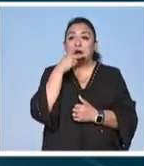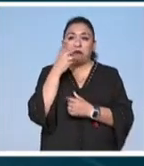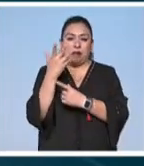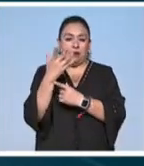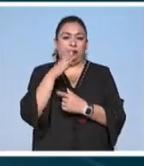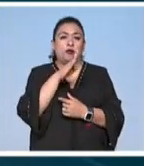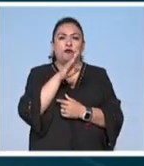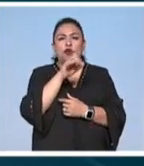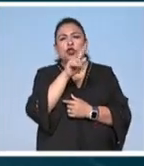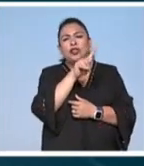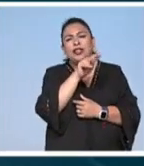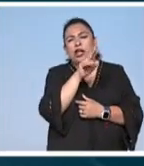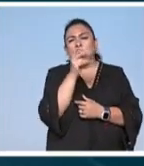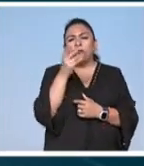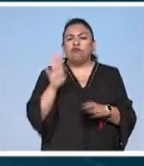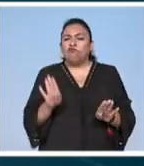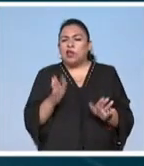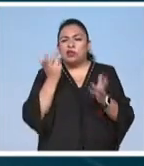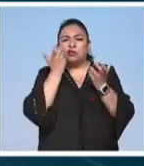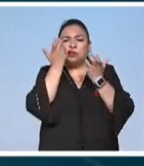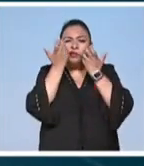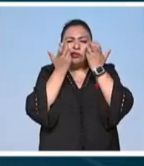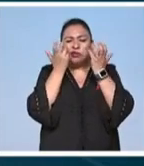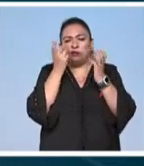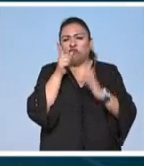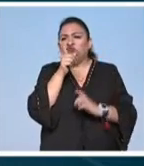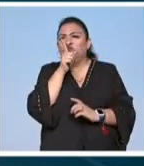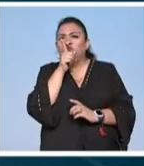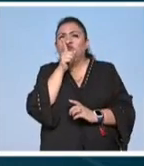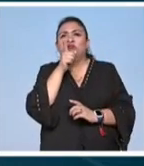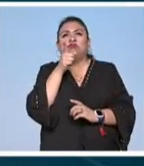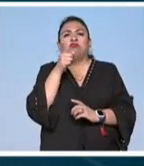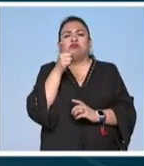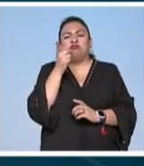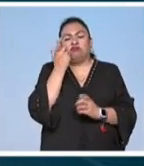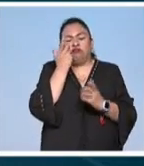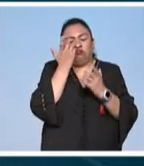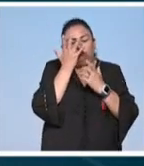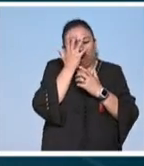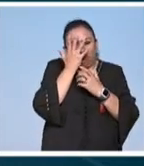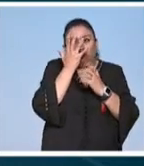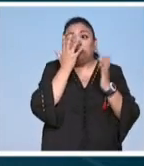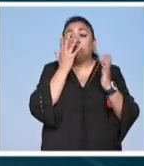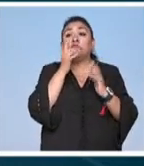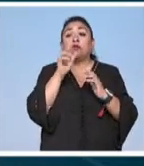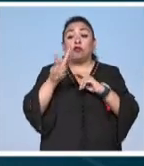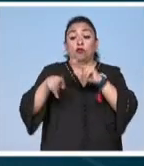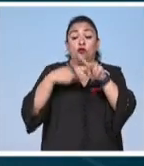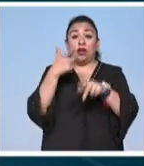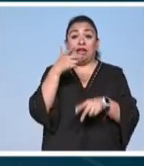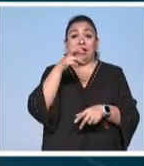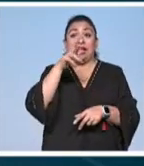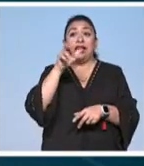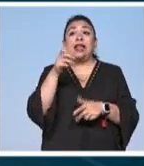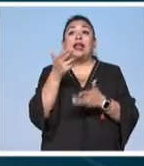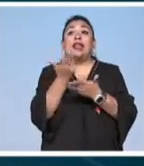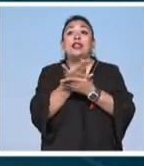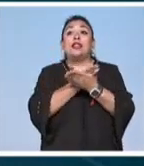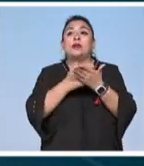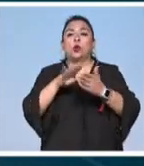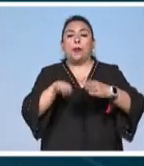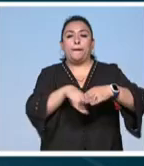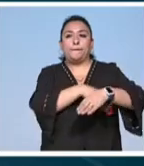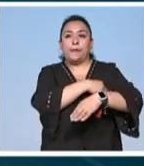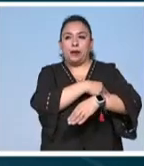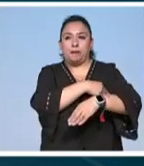que botero era muy tímido que no casi no hablaba era muy introvertido y llegó a la galería con los dibujos debajo del